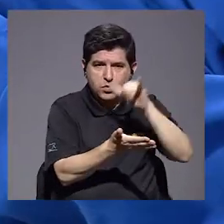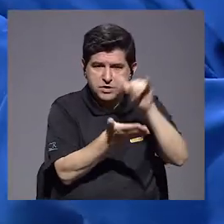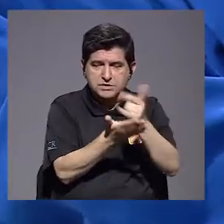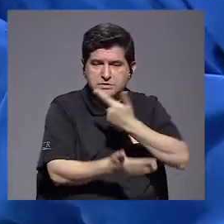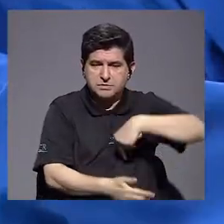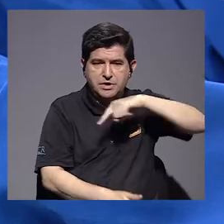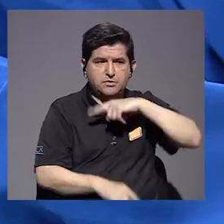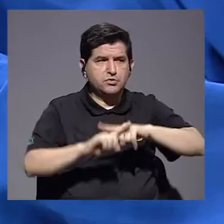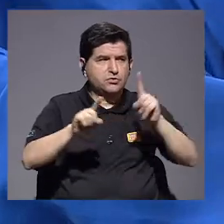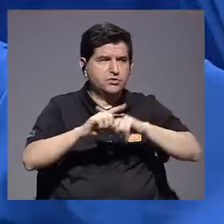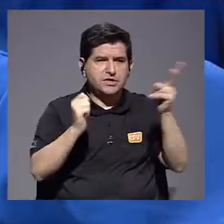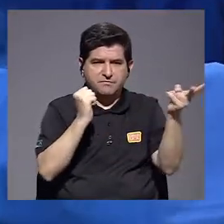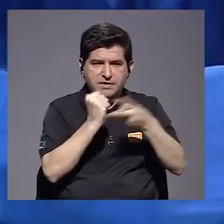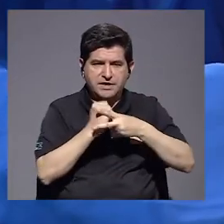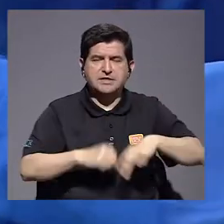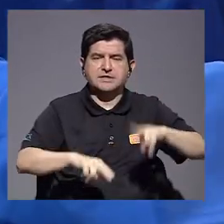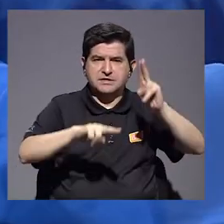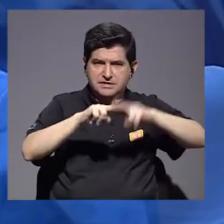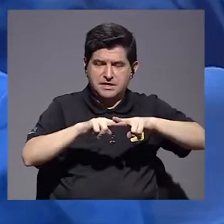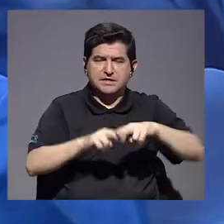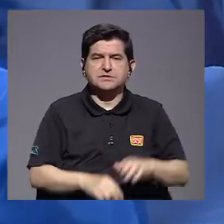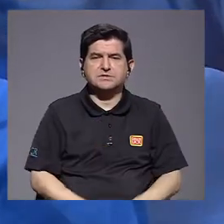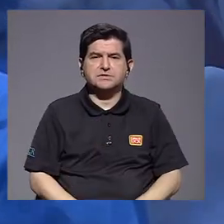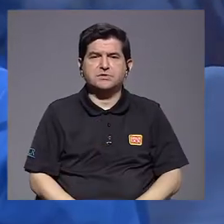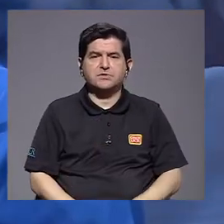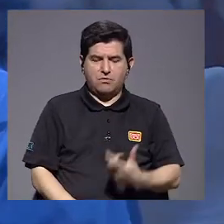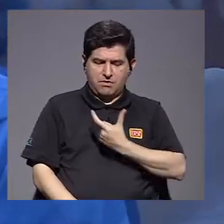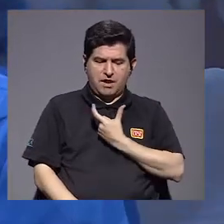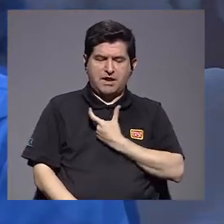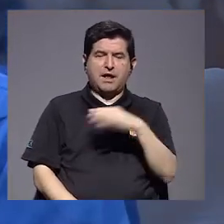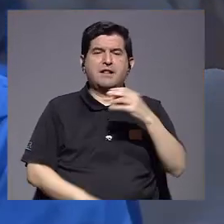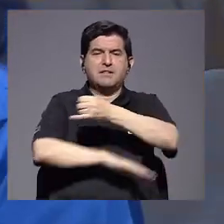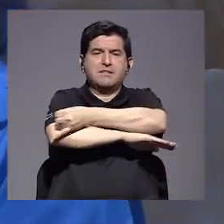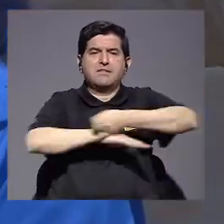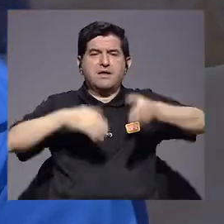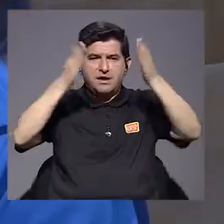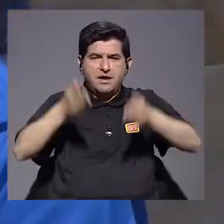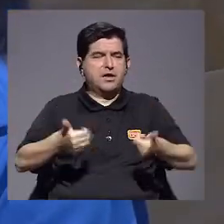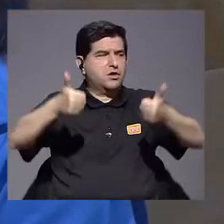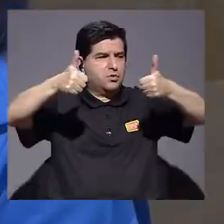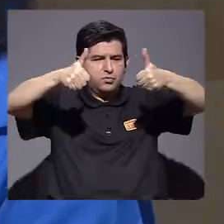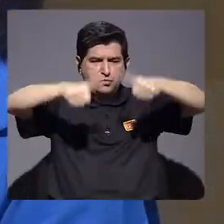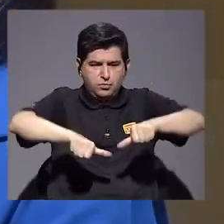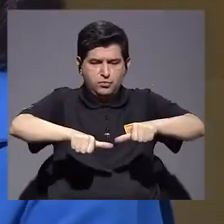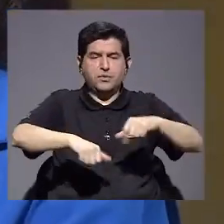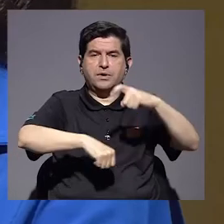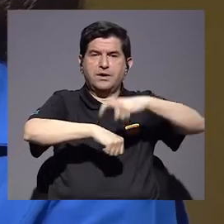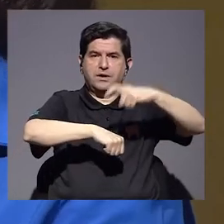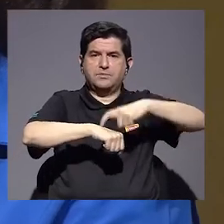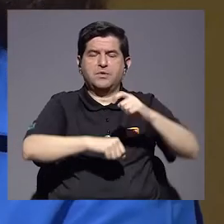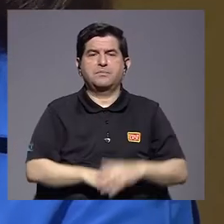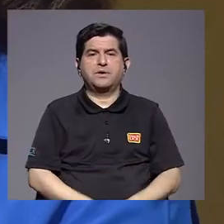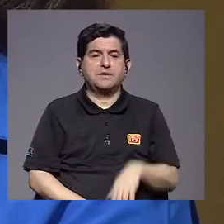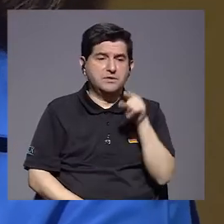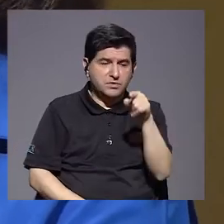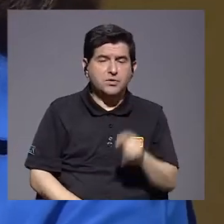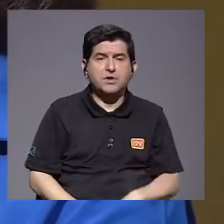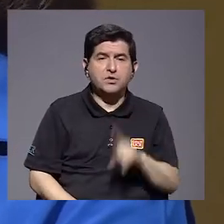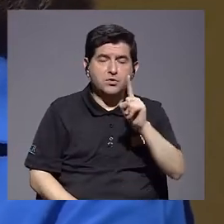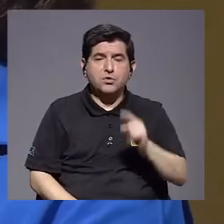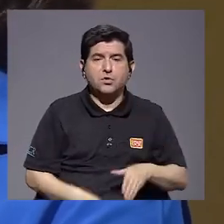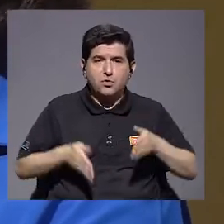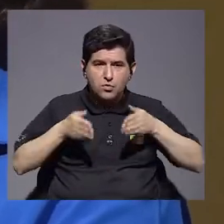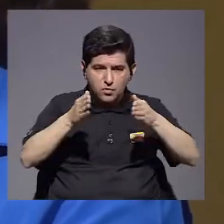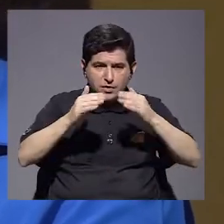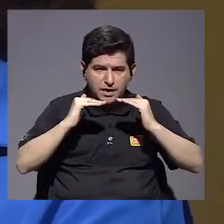José nos hemos sentado en varias ocasiones con el mismo alcalde y nuestros ingenieros de ponernos de acuerdo cuando van a hacer un carpeteo en una